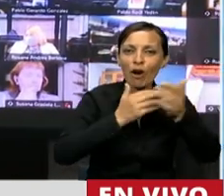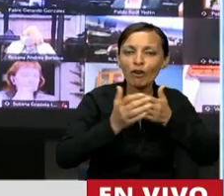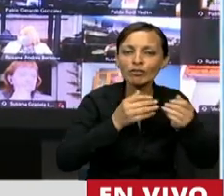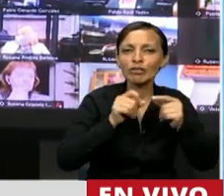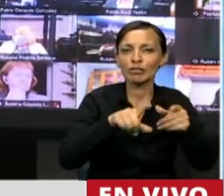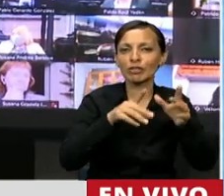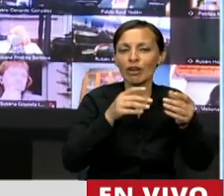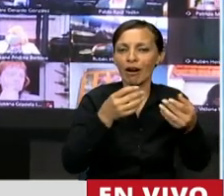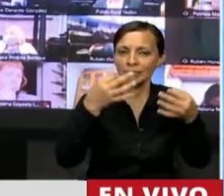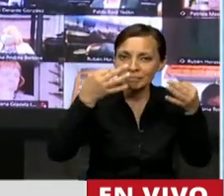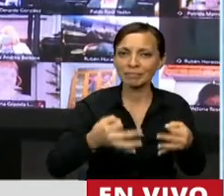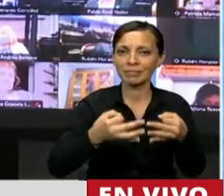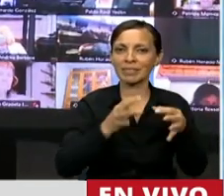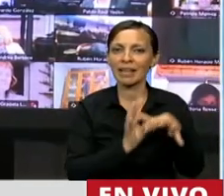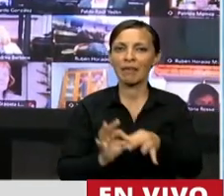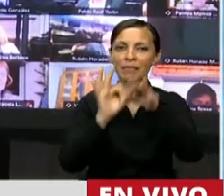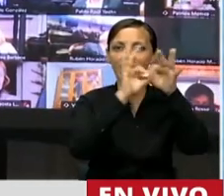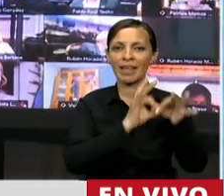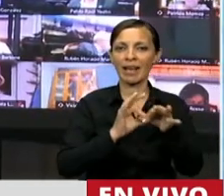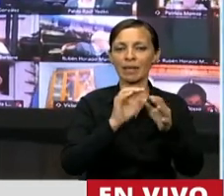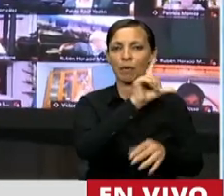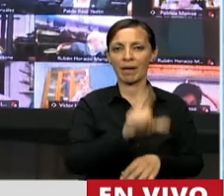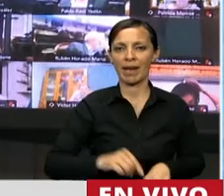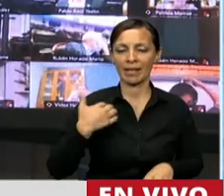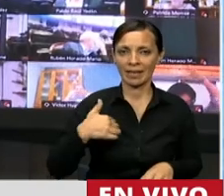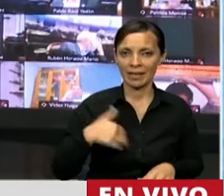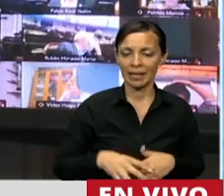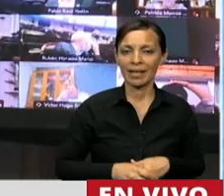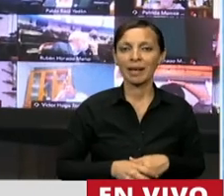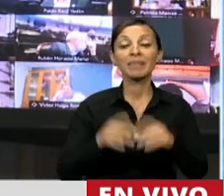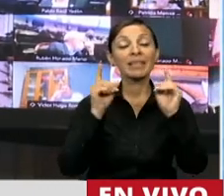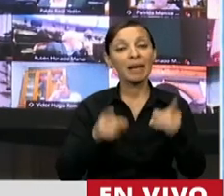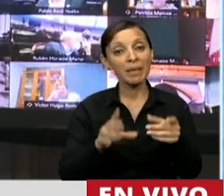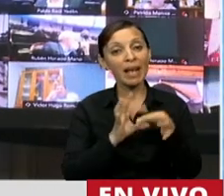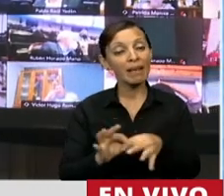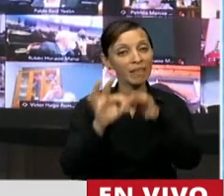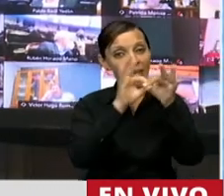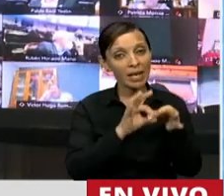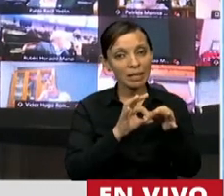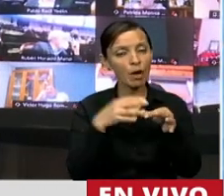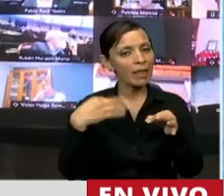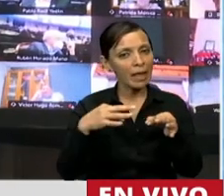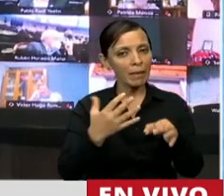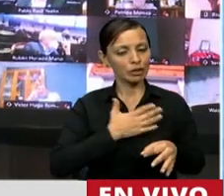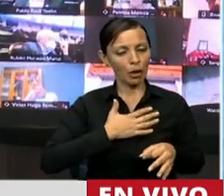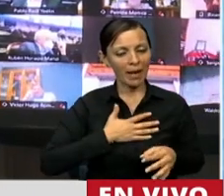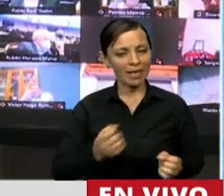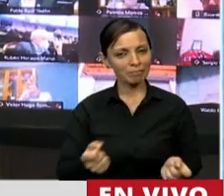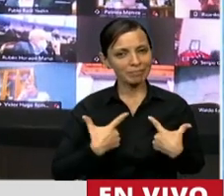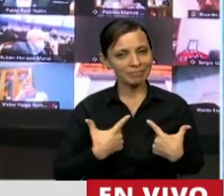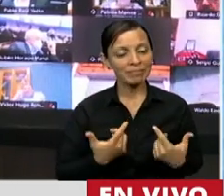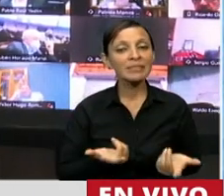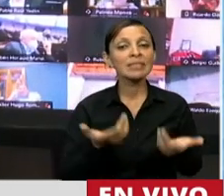en la práctica del federalismo a nuestra nación y también el federalismo va de la mano de la soberanía así que